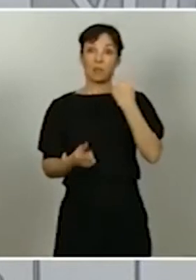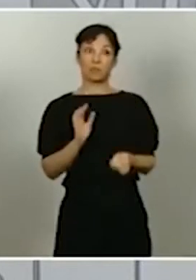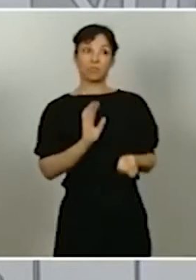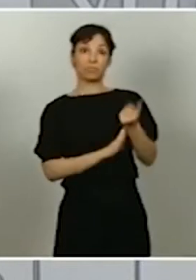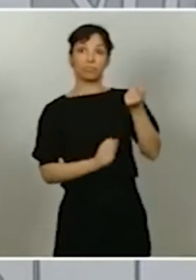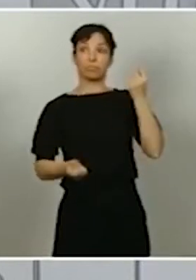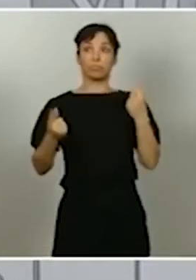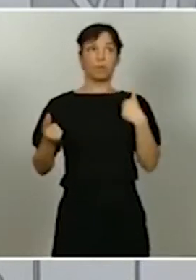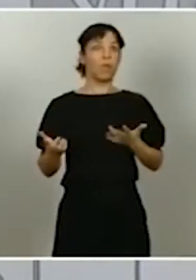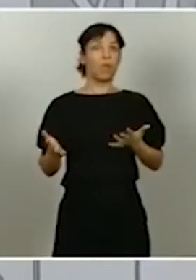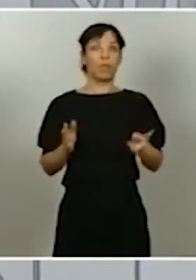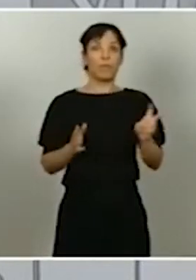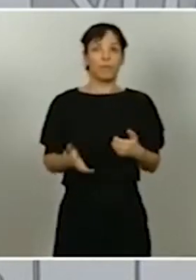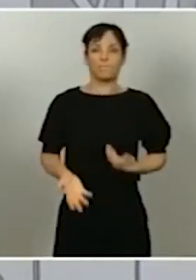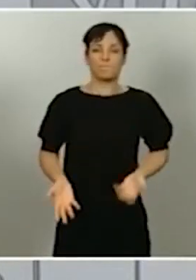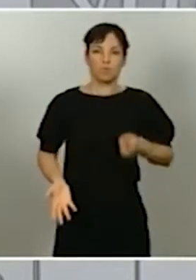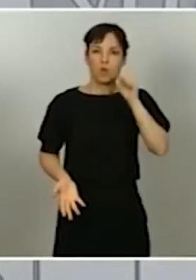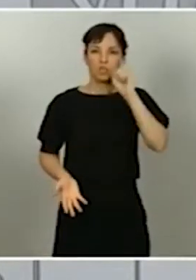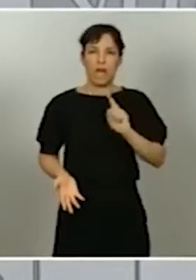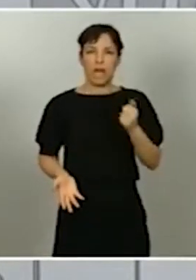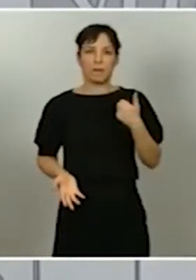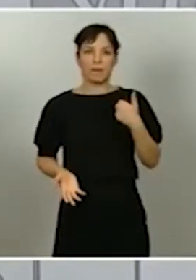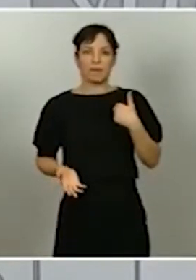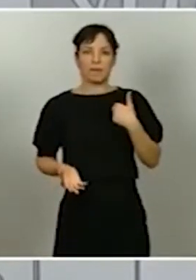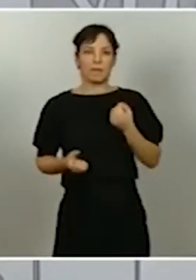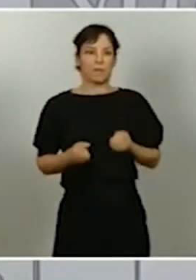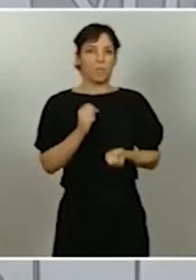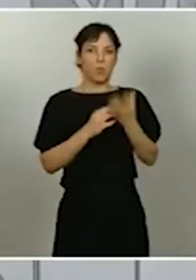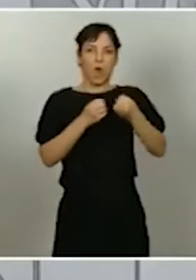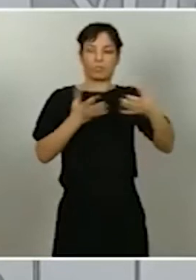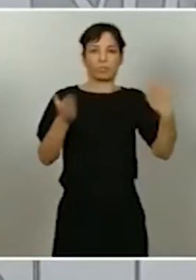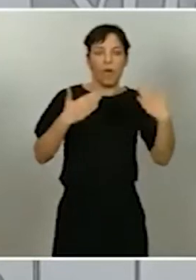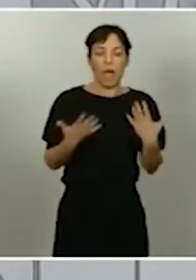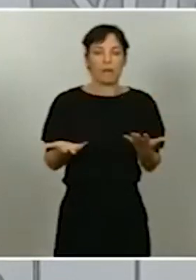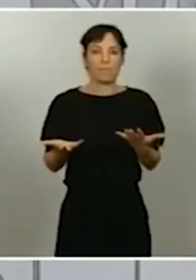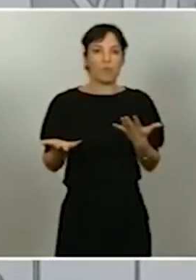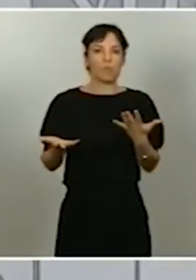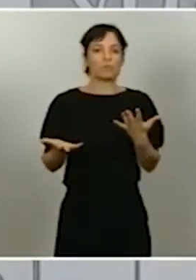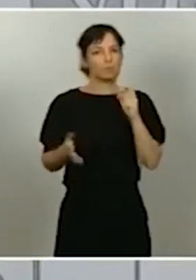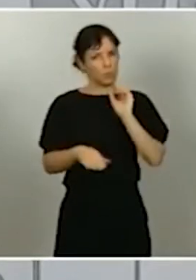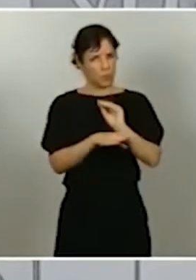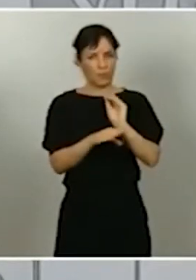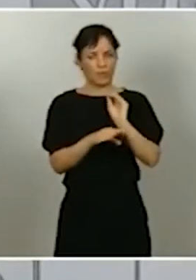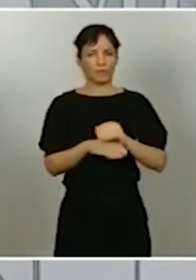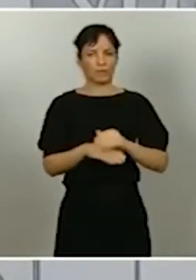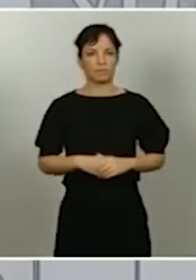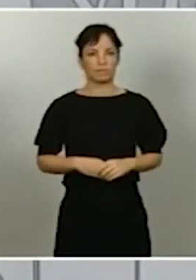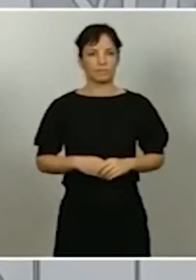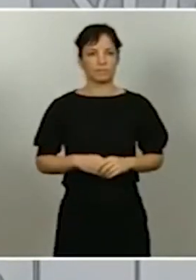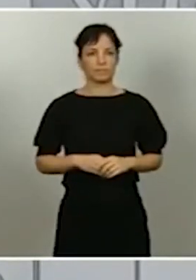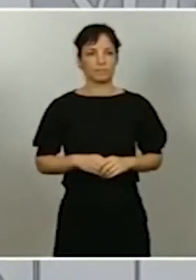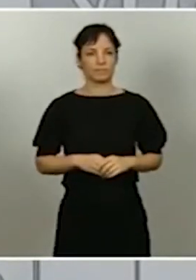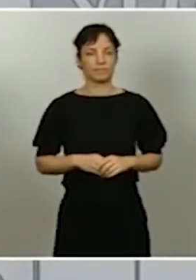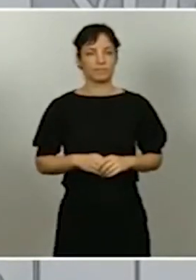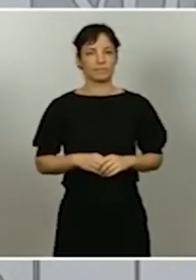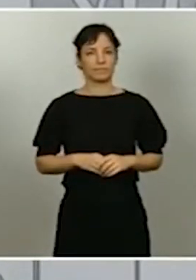a un brote o no son casos importados, y por lo tanto seguimos teniendo que tener mucho cuidado. Es verdad también que a medida que se mejoran las investigaciones de